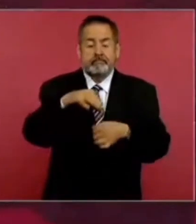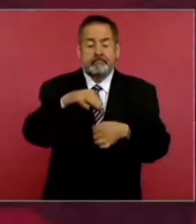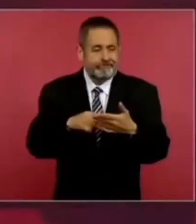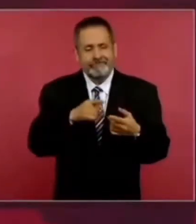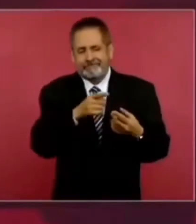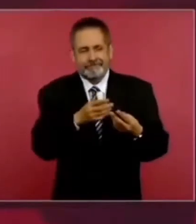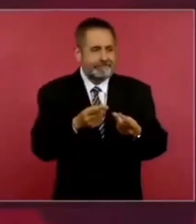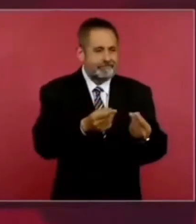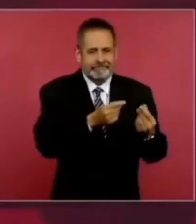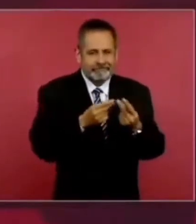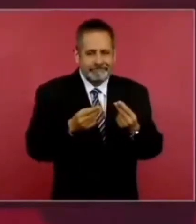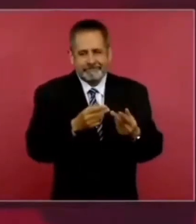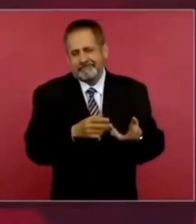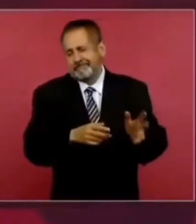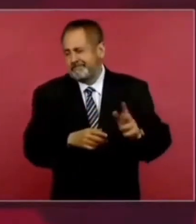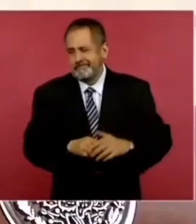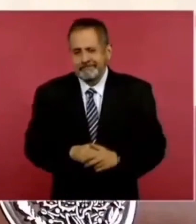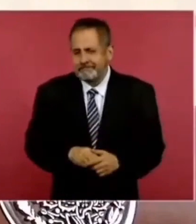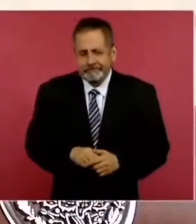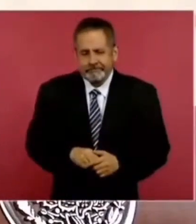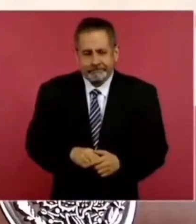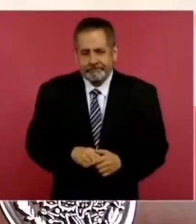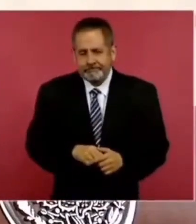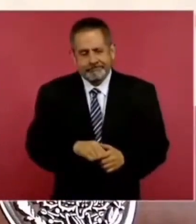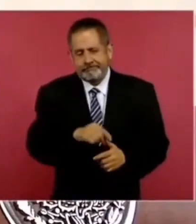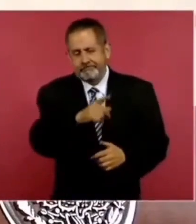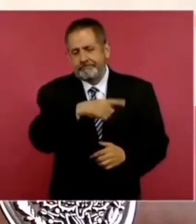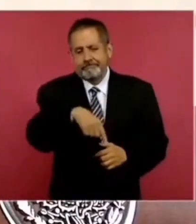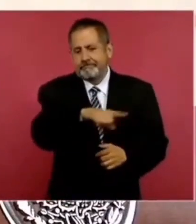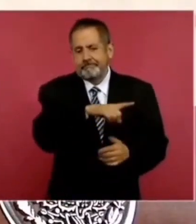todo es